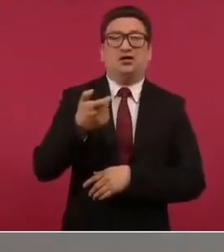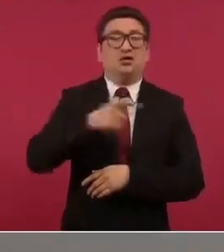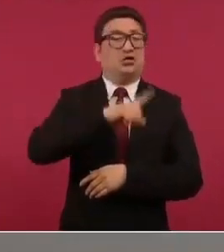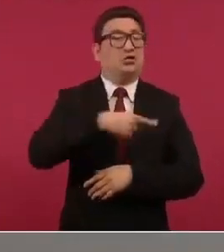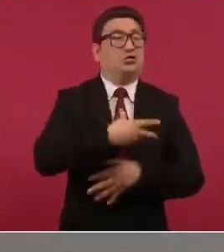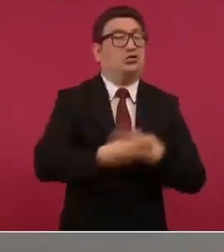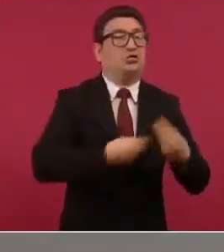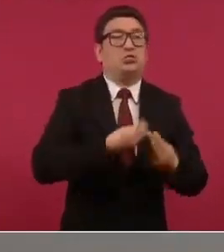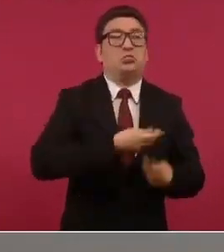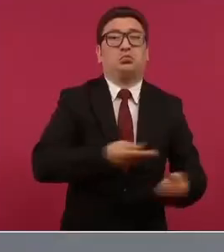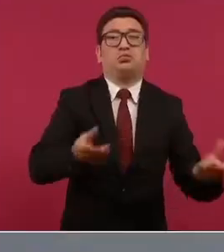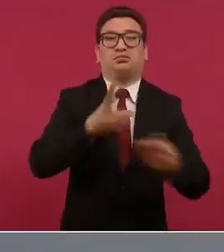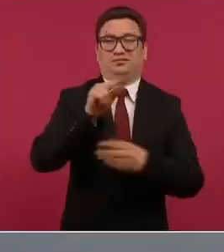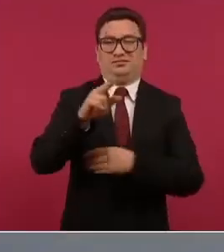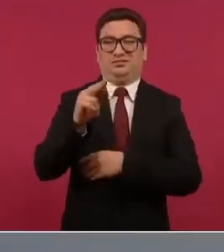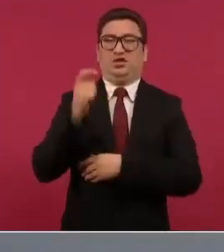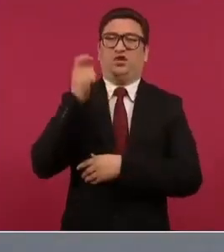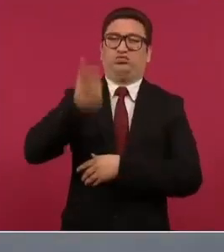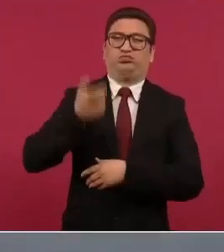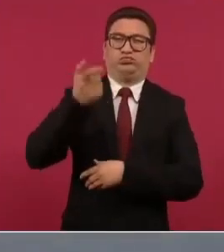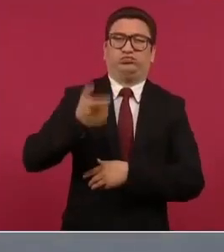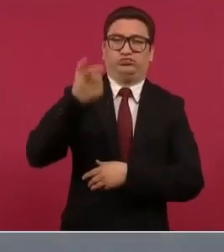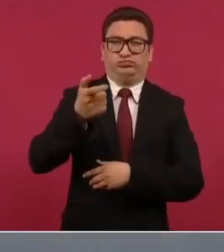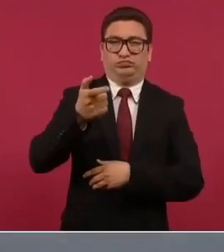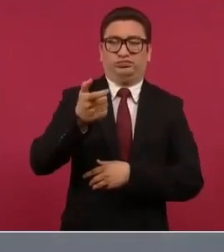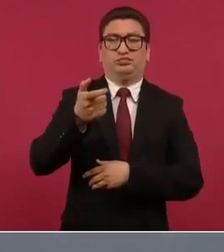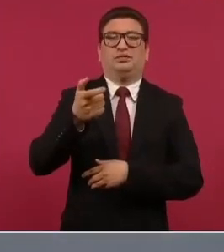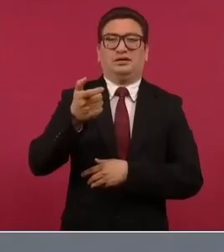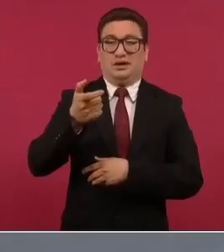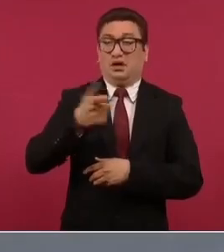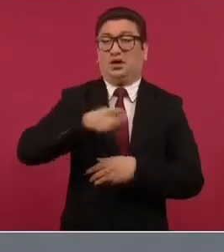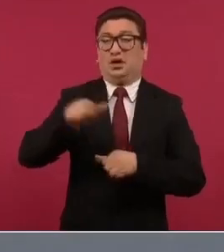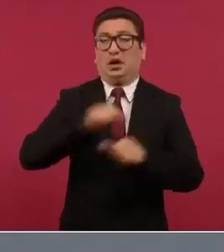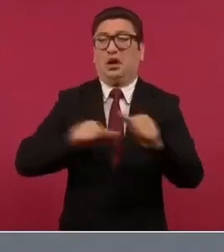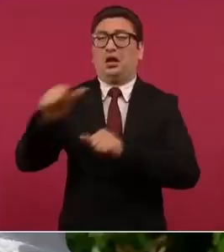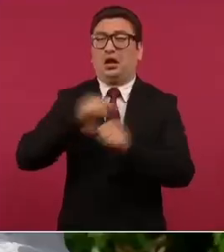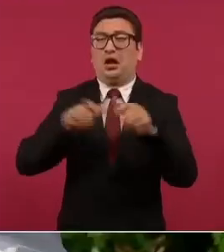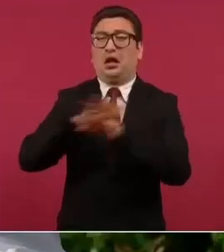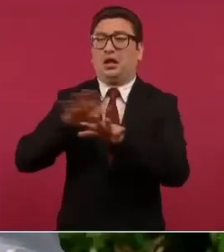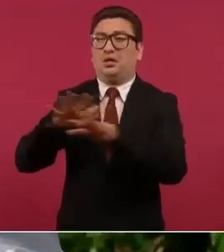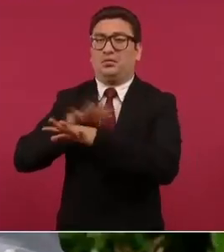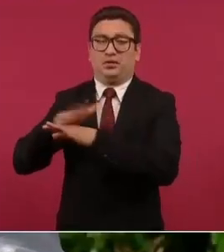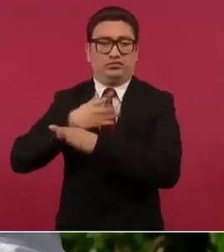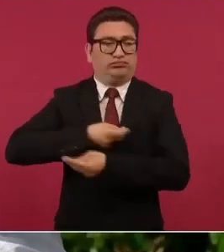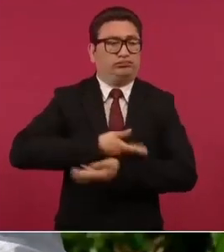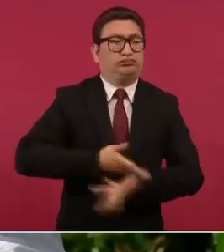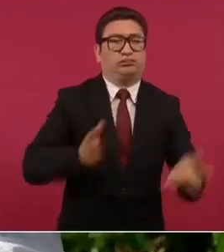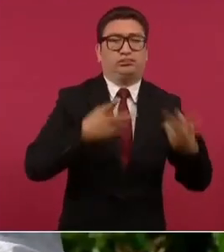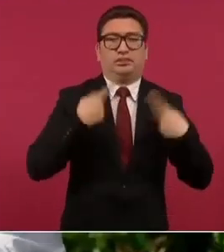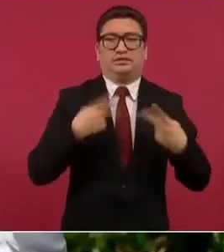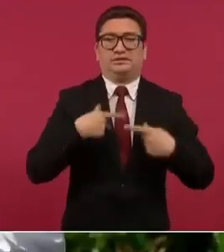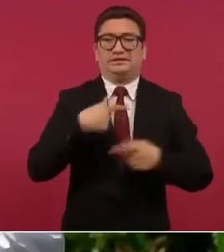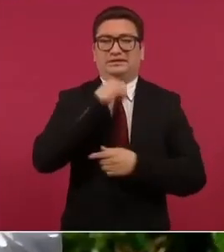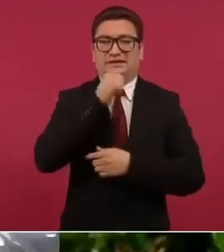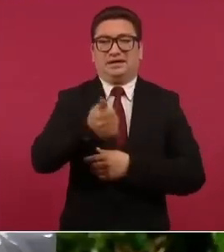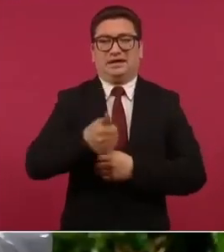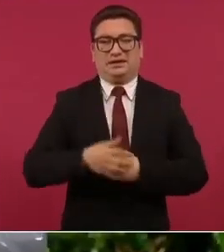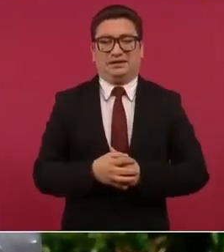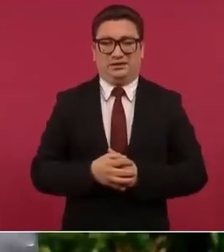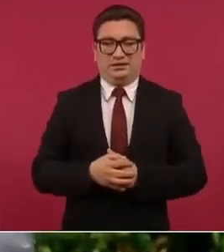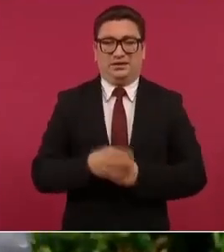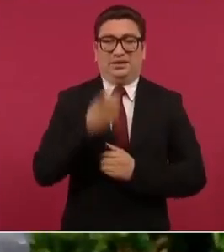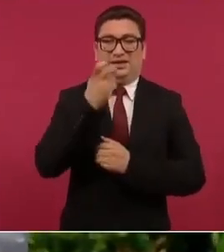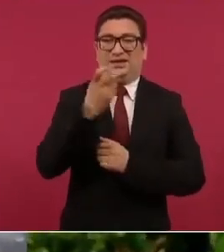se va llenando la copa y ponen otra y nunca se derrama nada es también